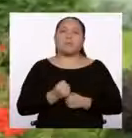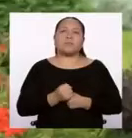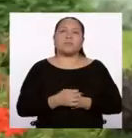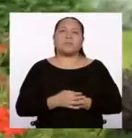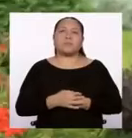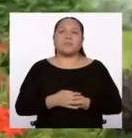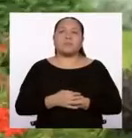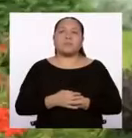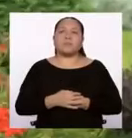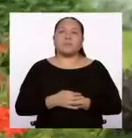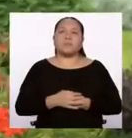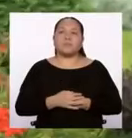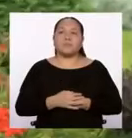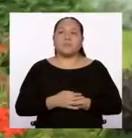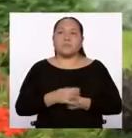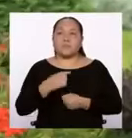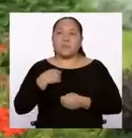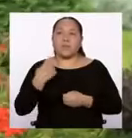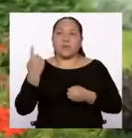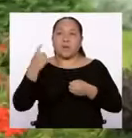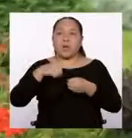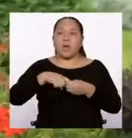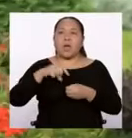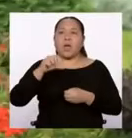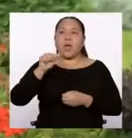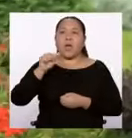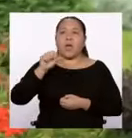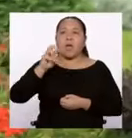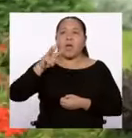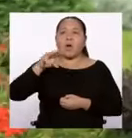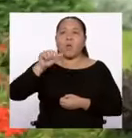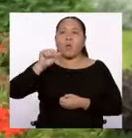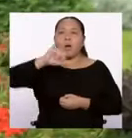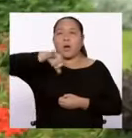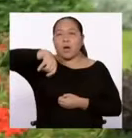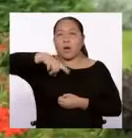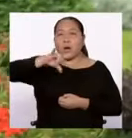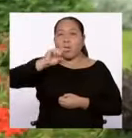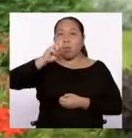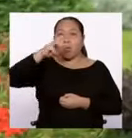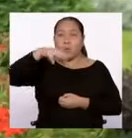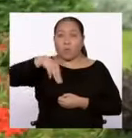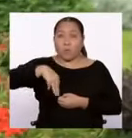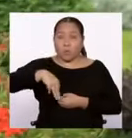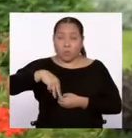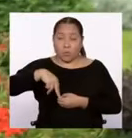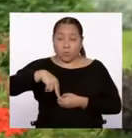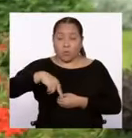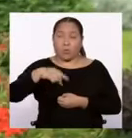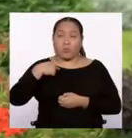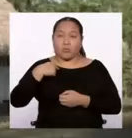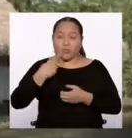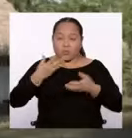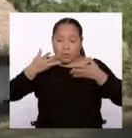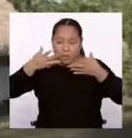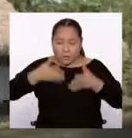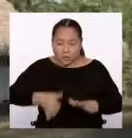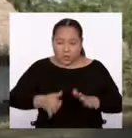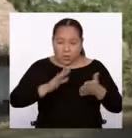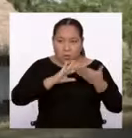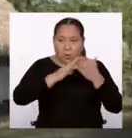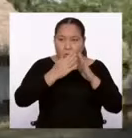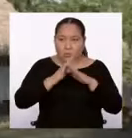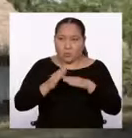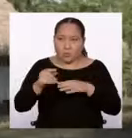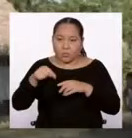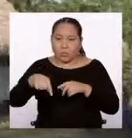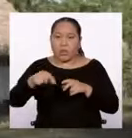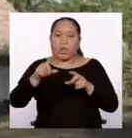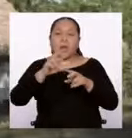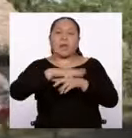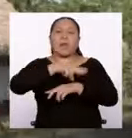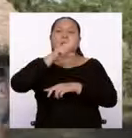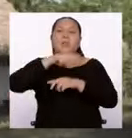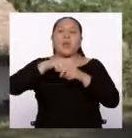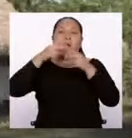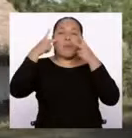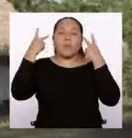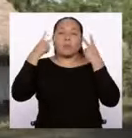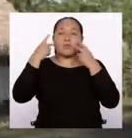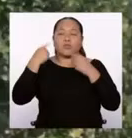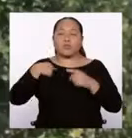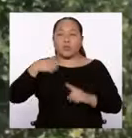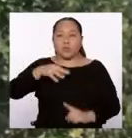Soy del pueblo Aguajún, nací en una comunidad nativa de Arteumashnum, región Amazonas. Soy